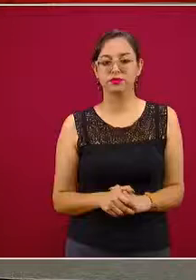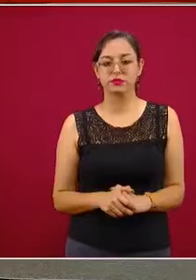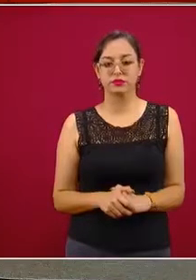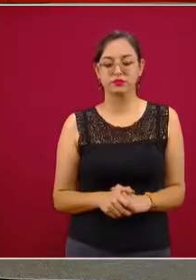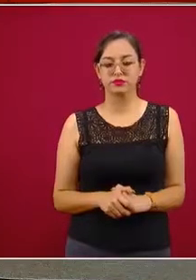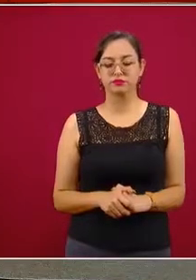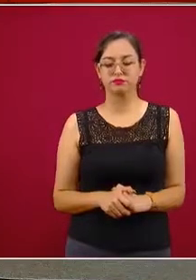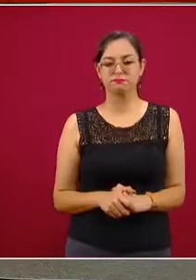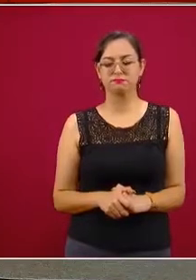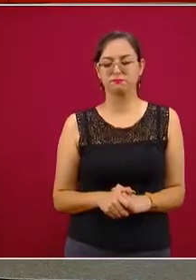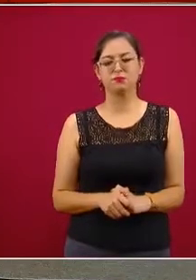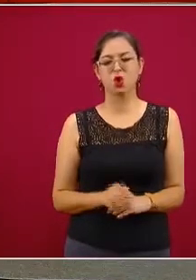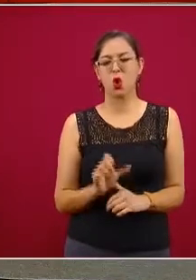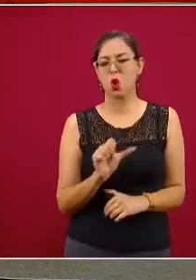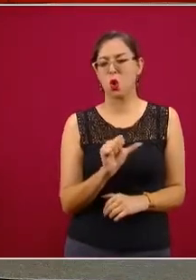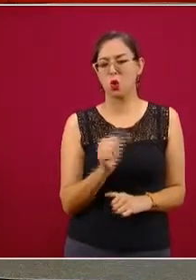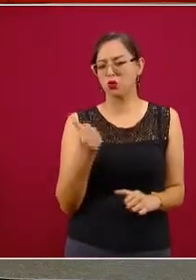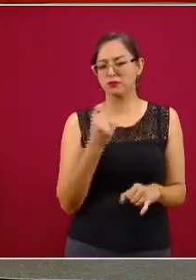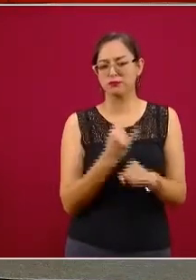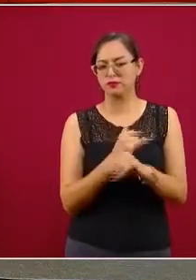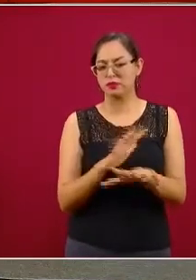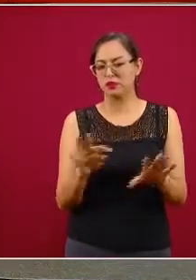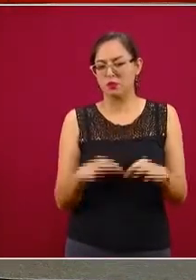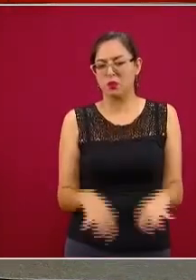¿Qué otro dato es importante de aquí?